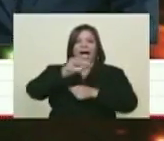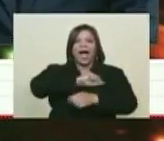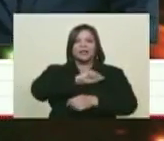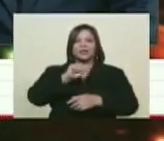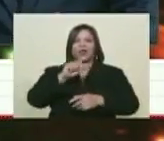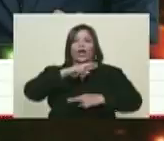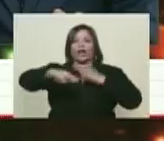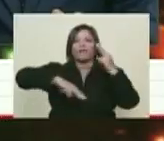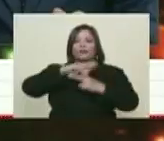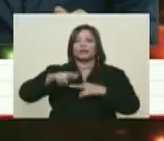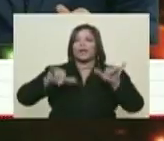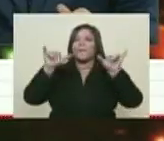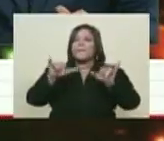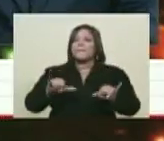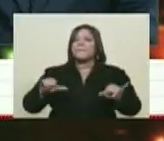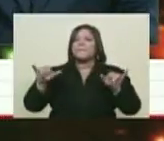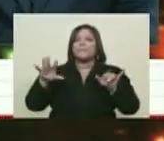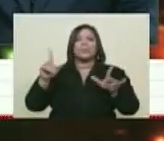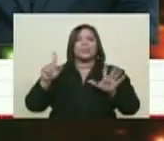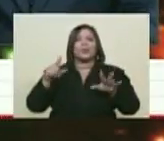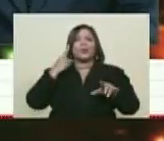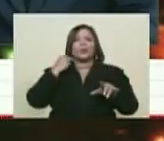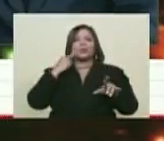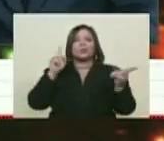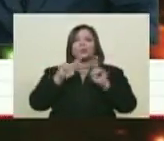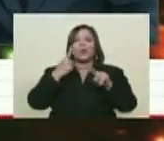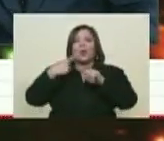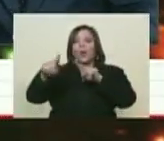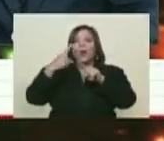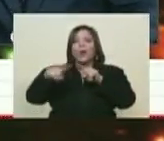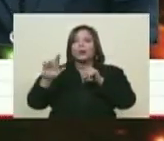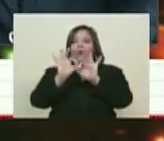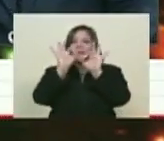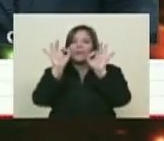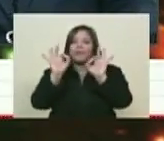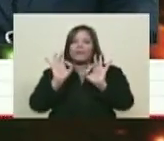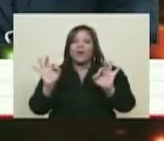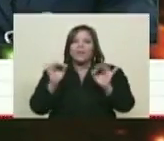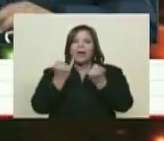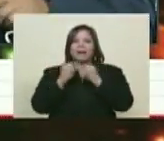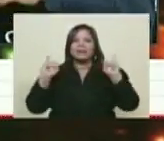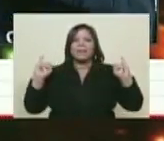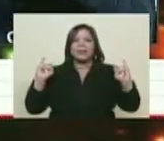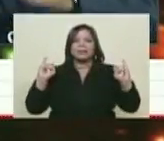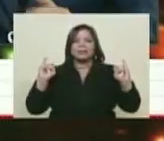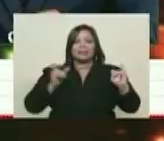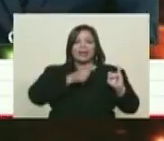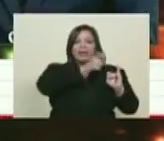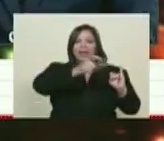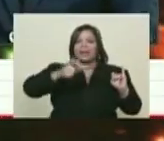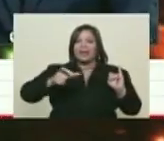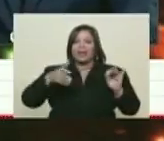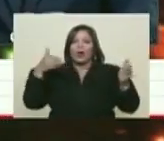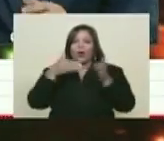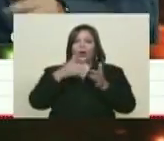clásicos, sino sencillamente algunos gestos independentistas, antirracistas, han, digamos,